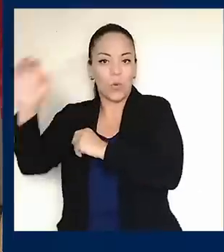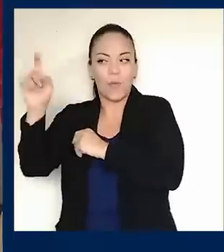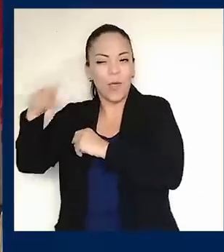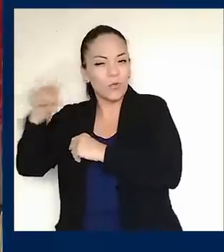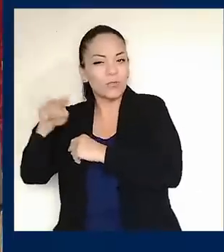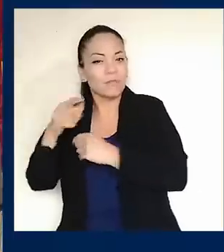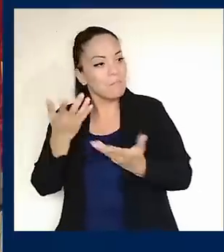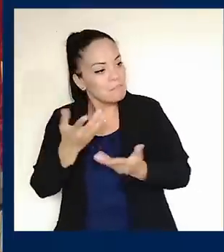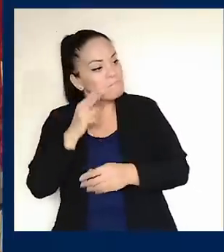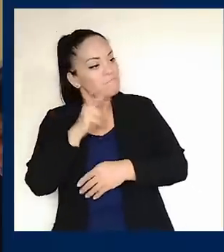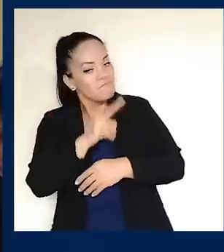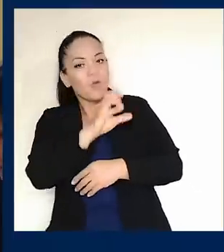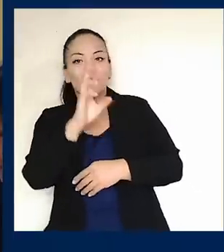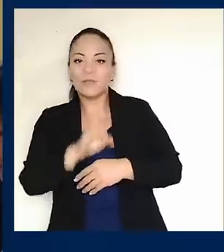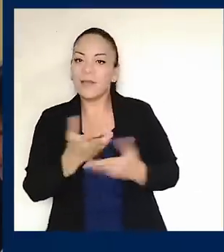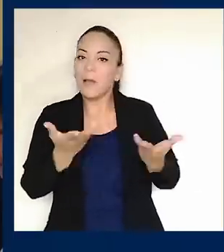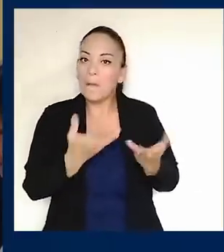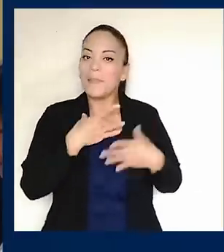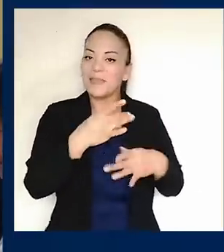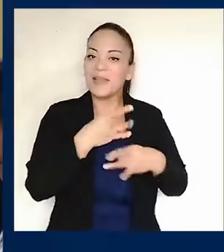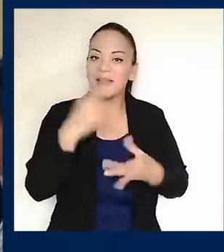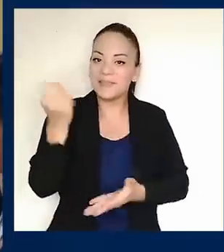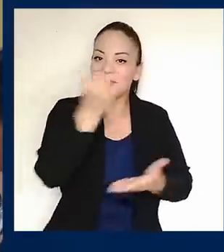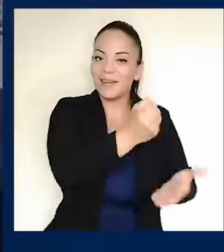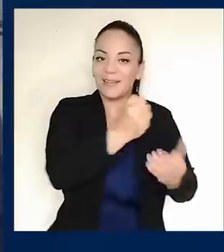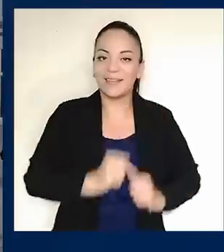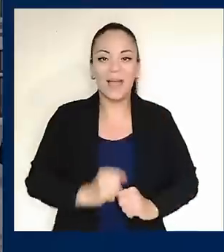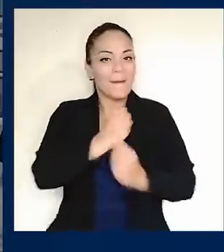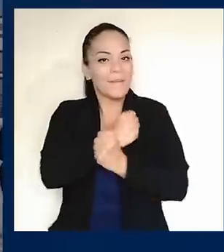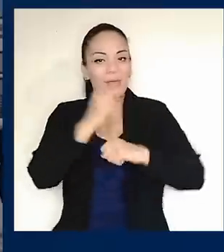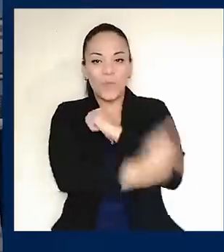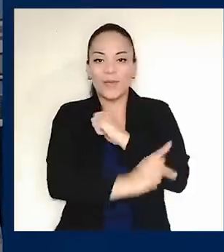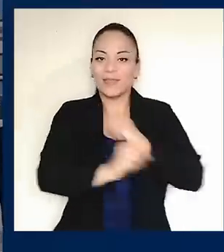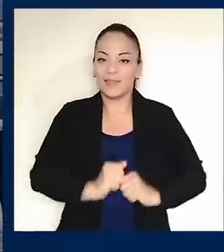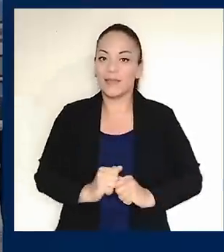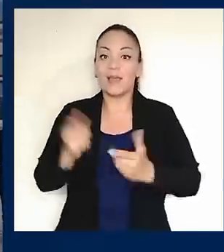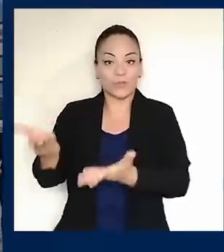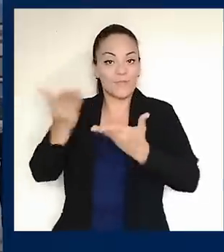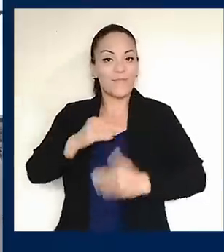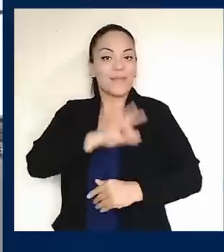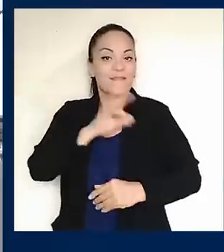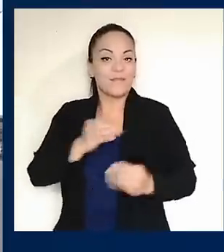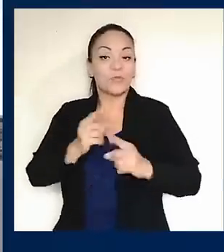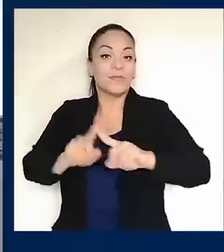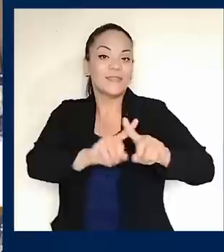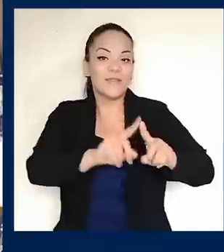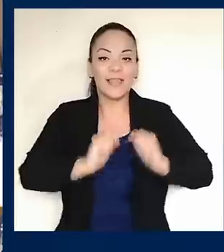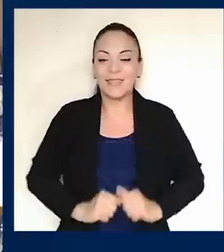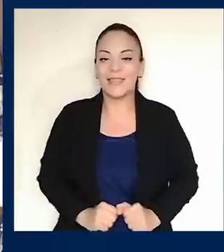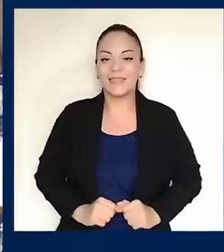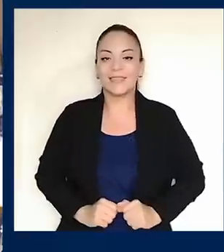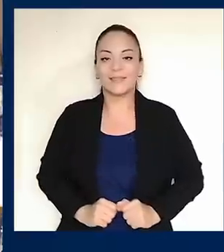fijan sus intenciones en nuestra amada patria. Esto nos traerá enormes beneficios.